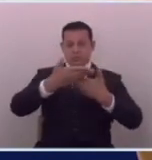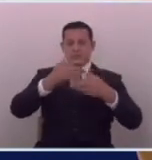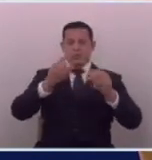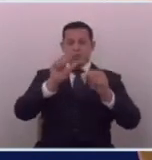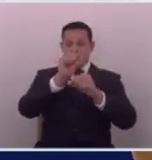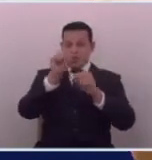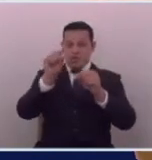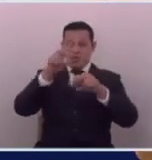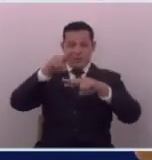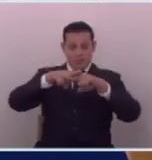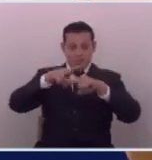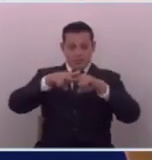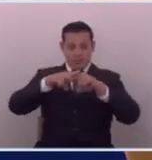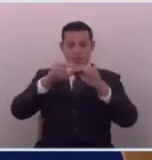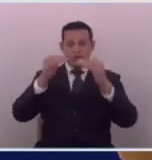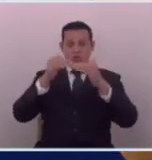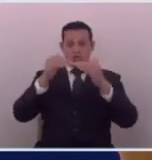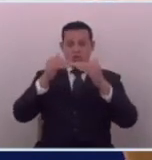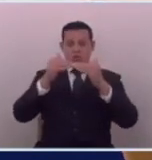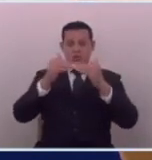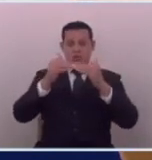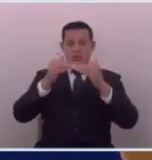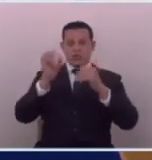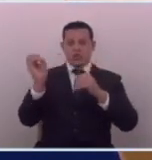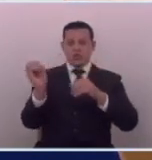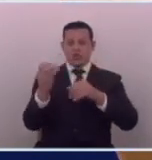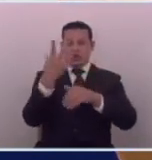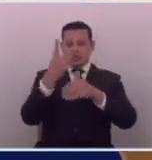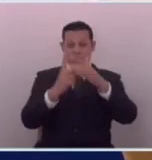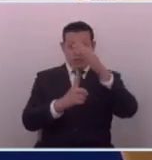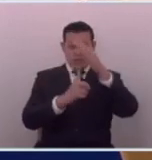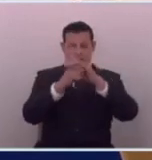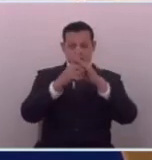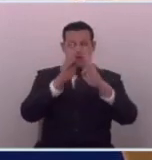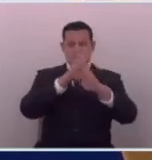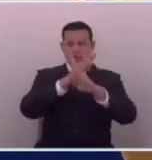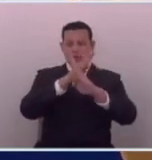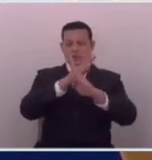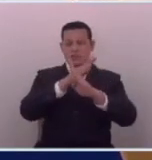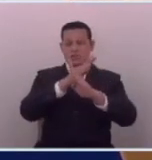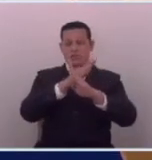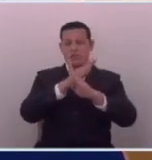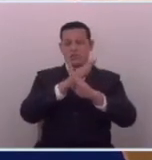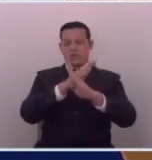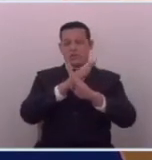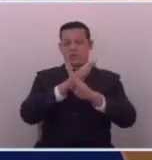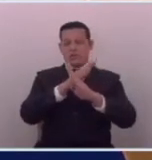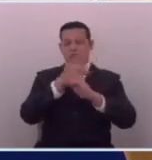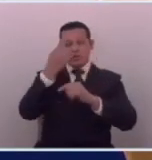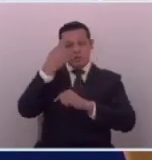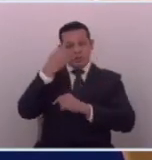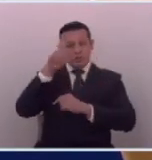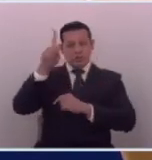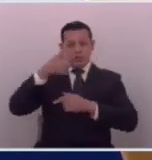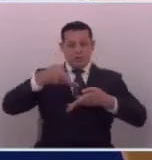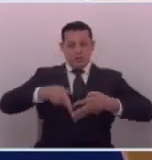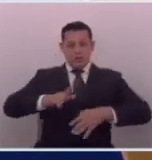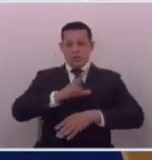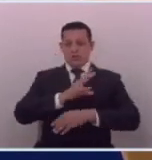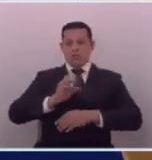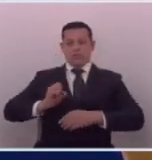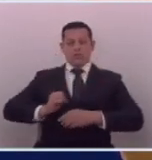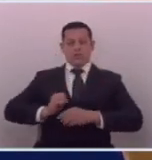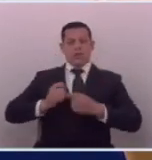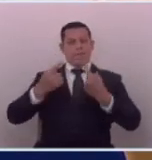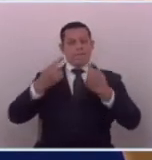pero de partidos que se dicen nuevos y que se dicen que defienden los ideales de los salvadoreños